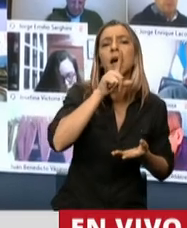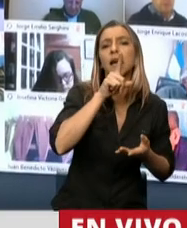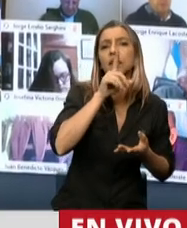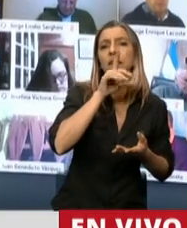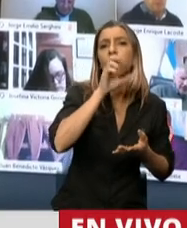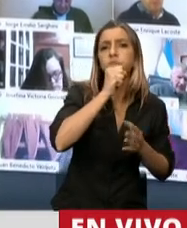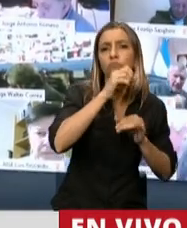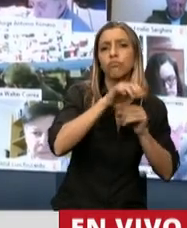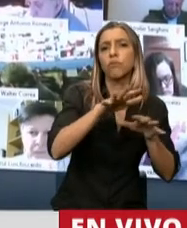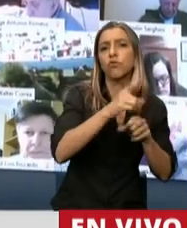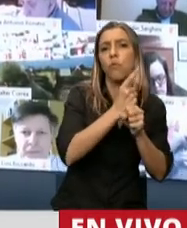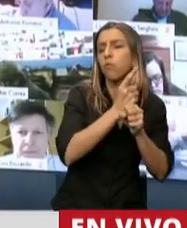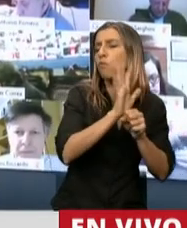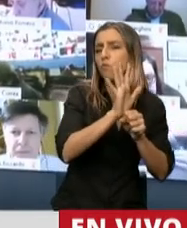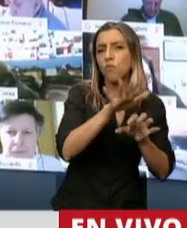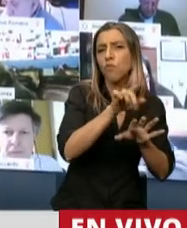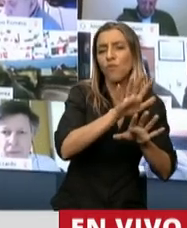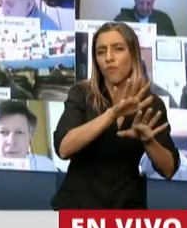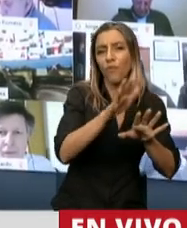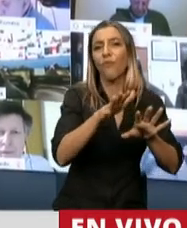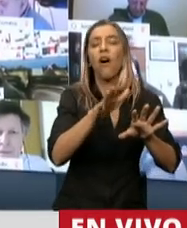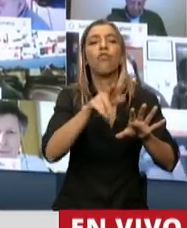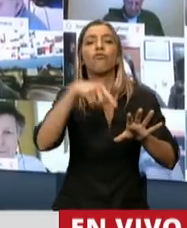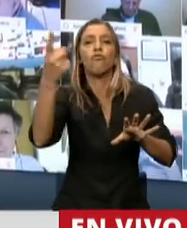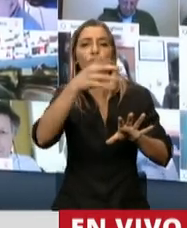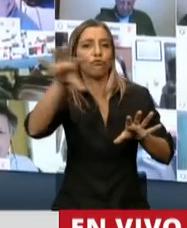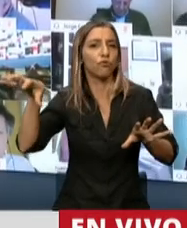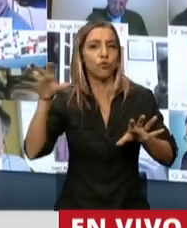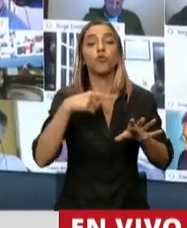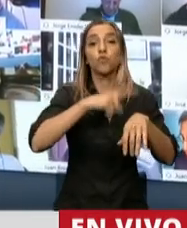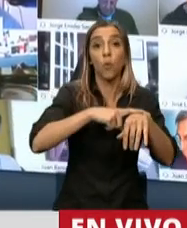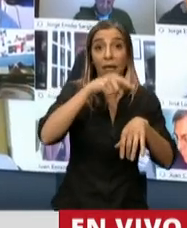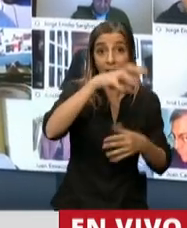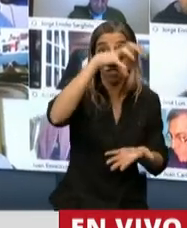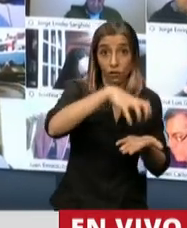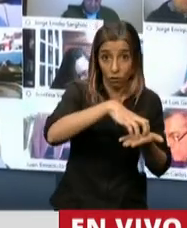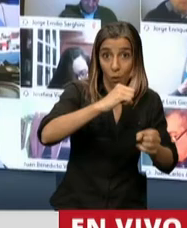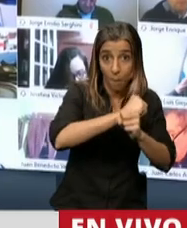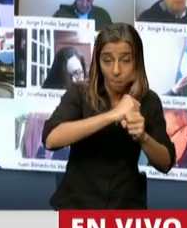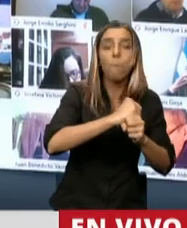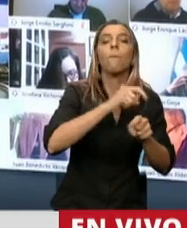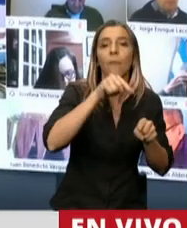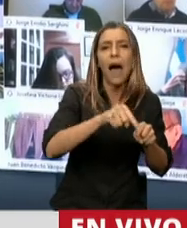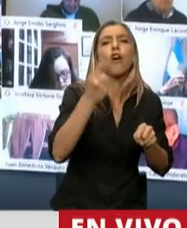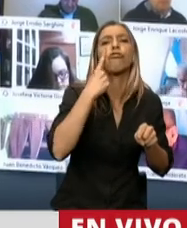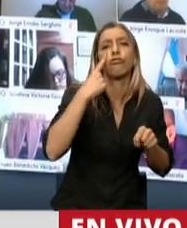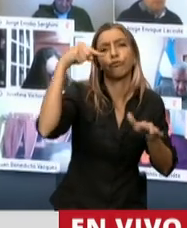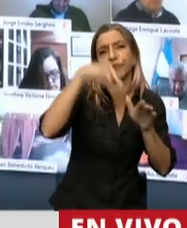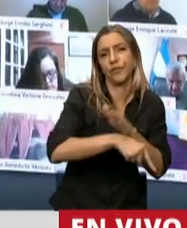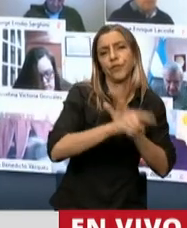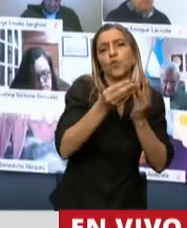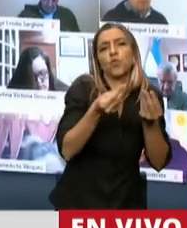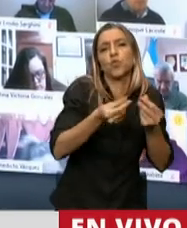del ANMAT o después del ANMAT. Pero el ANMAT cuando apruebe la vacuna va a tener conocimiento de cuáles son las